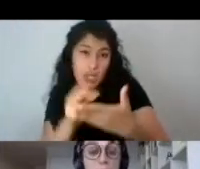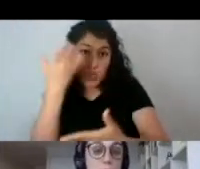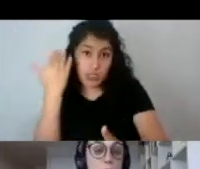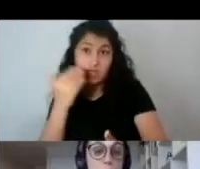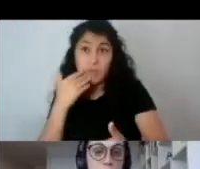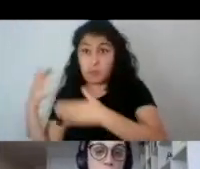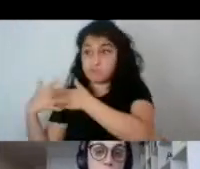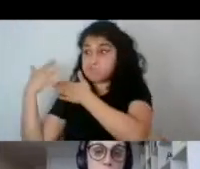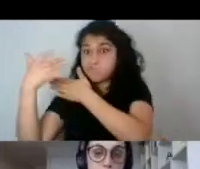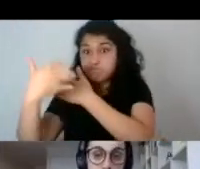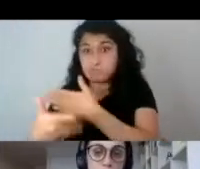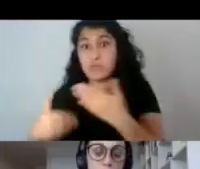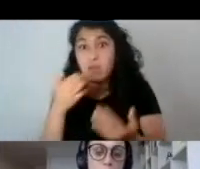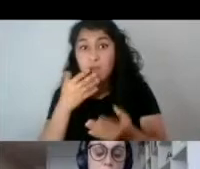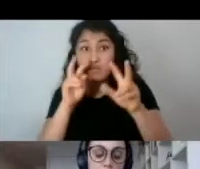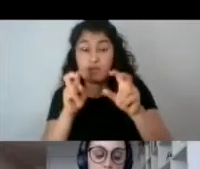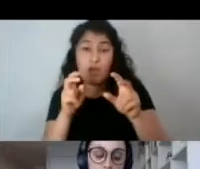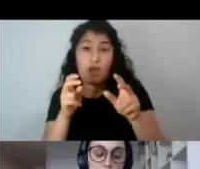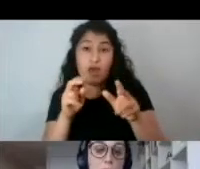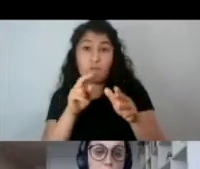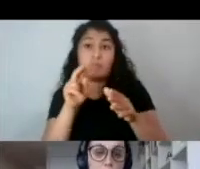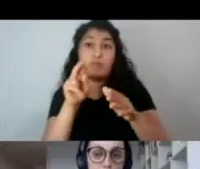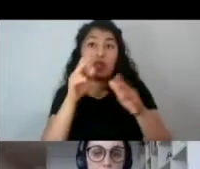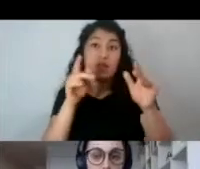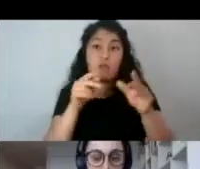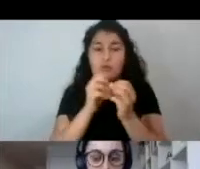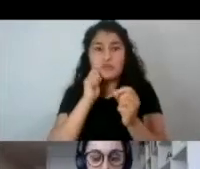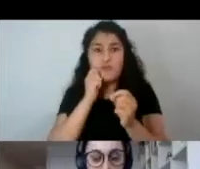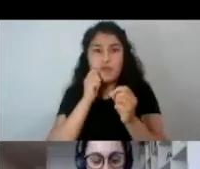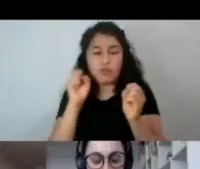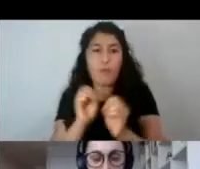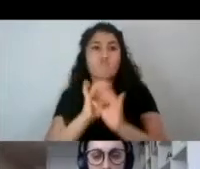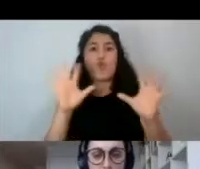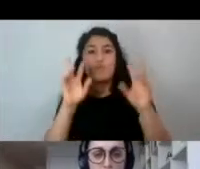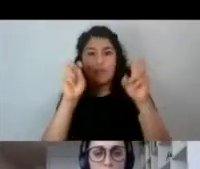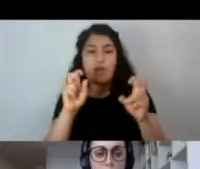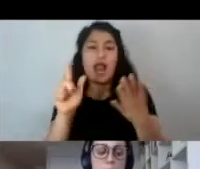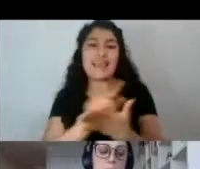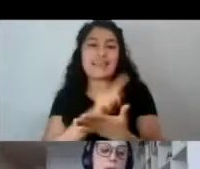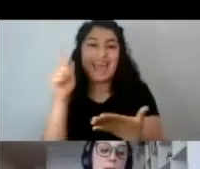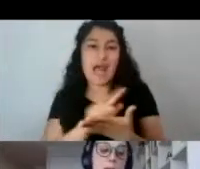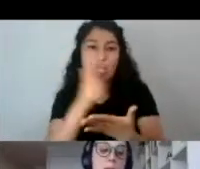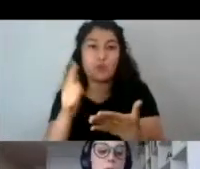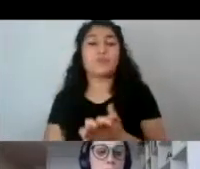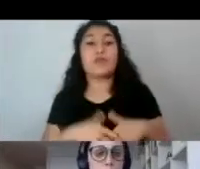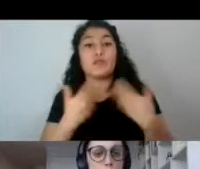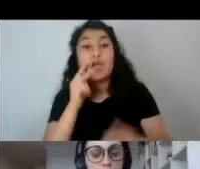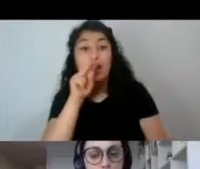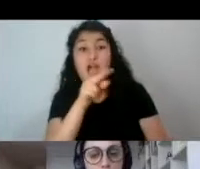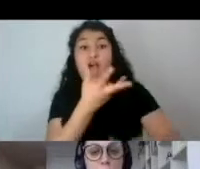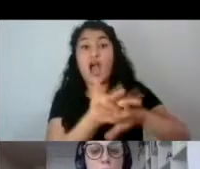realmente sentó un precedente en tanto fenómeno literario, ¿no? Y bueno, acá tenemos la